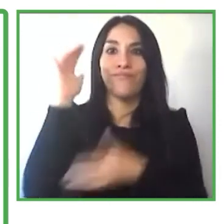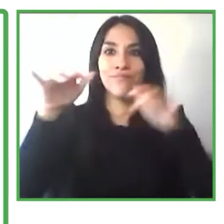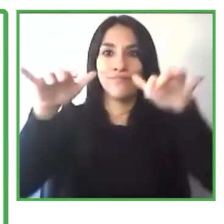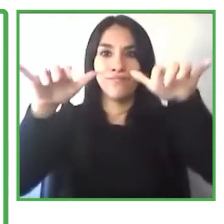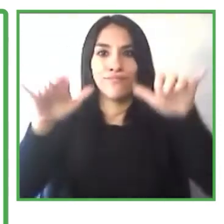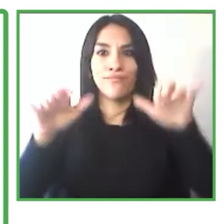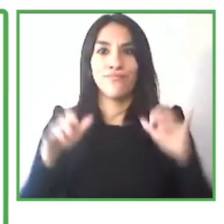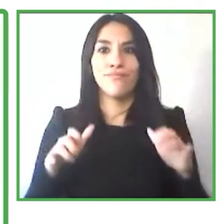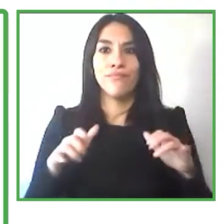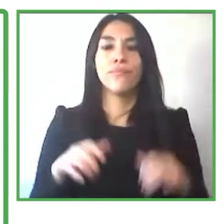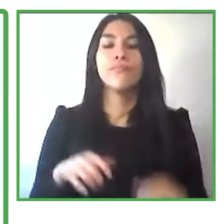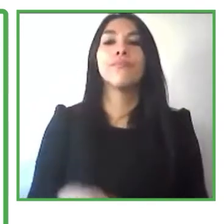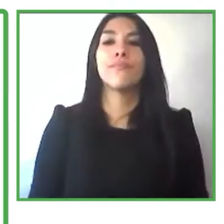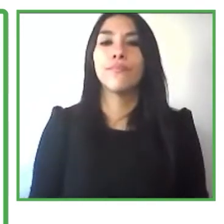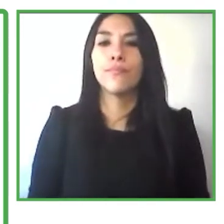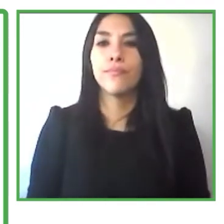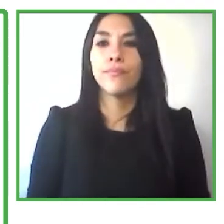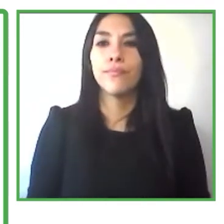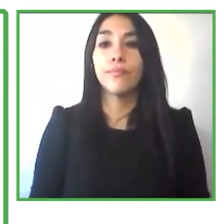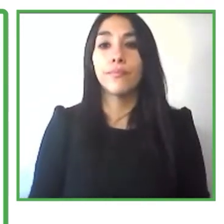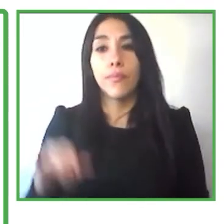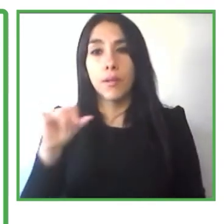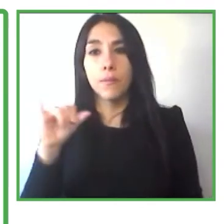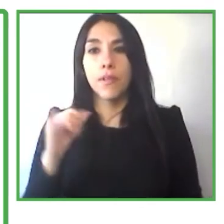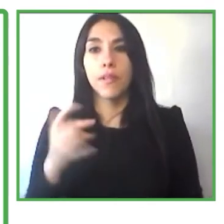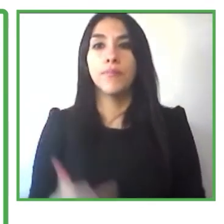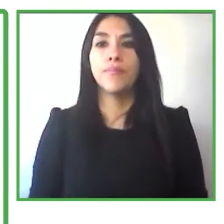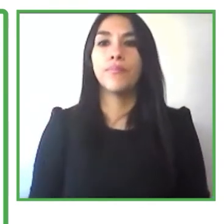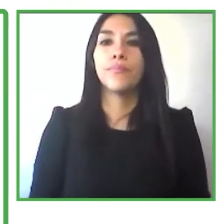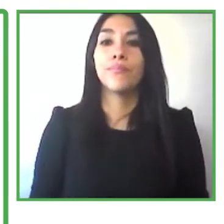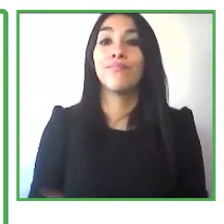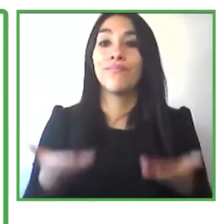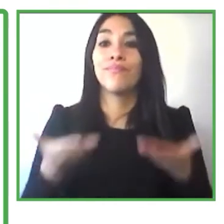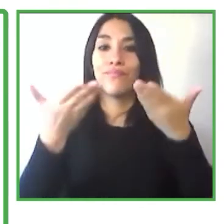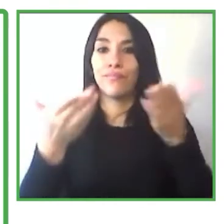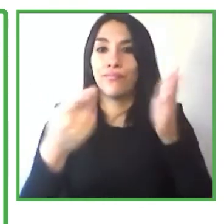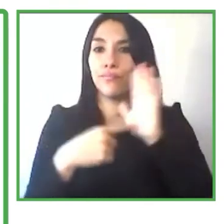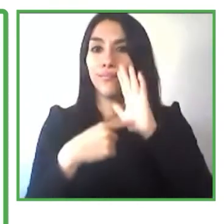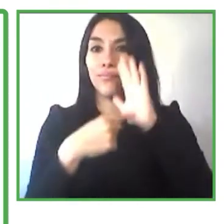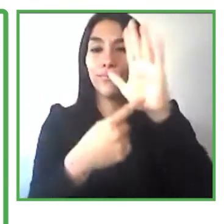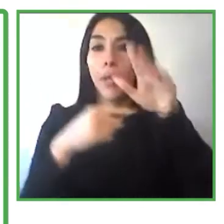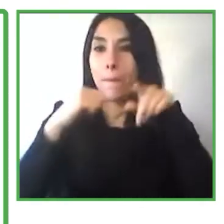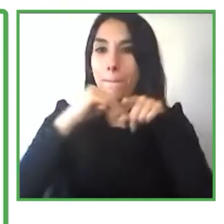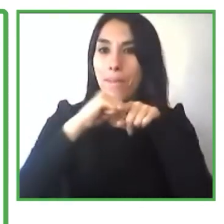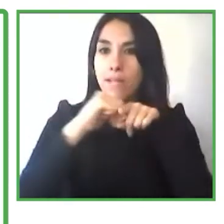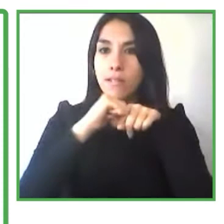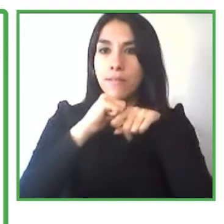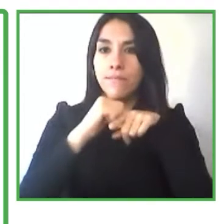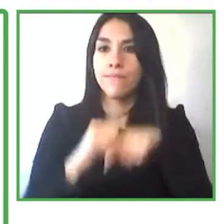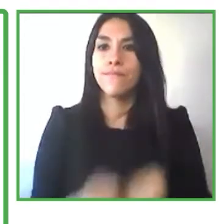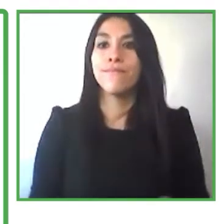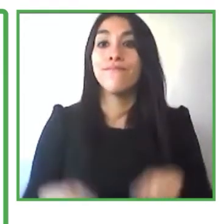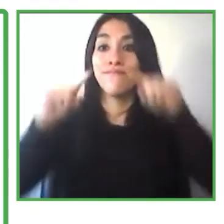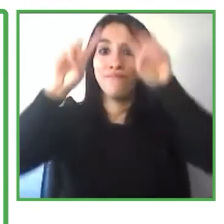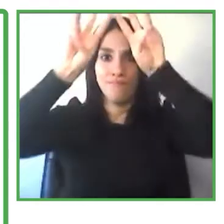presentamos estas prácticas en el sitio web businessanddisability.org tenemos una